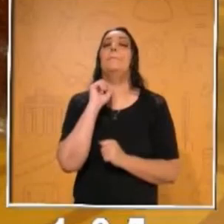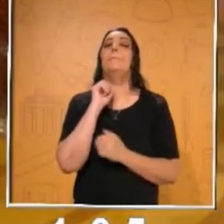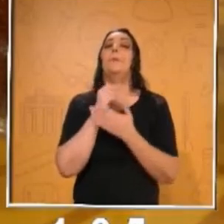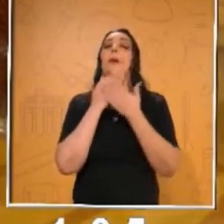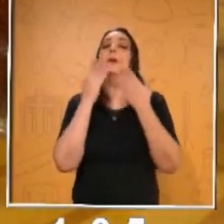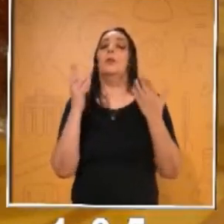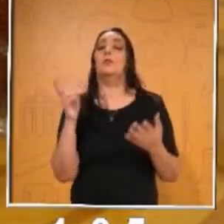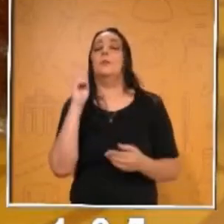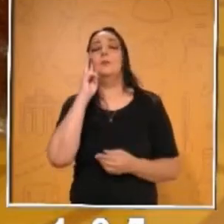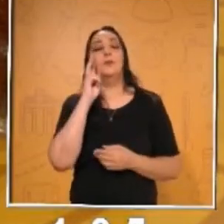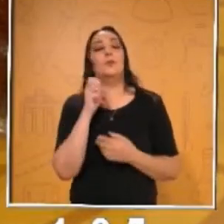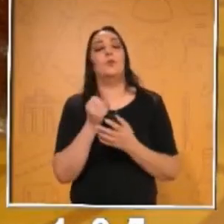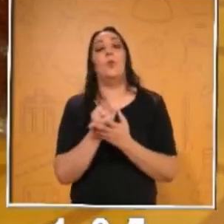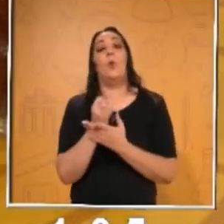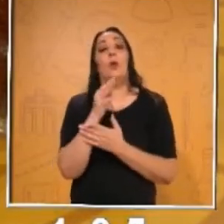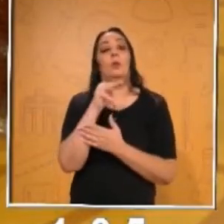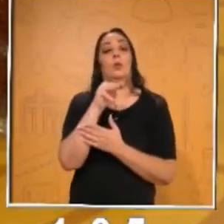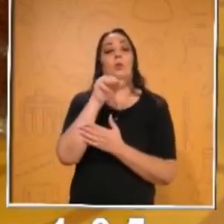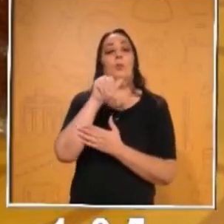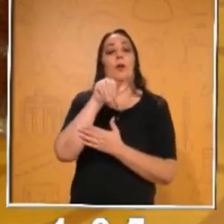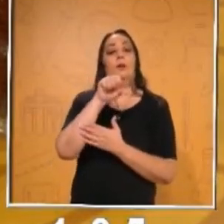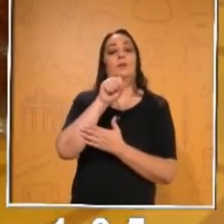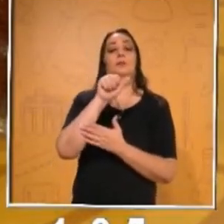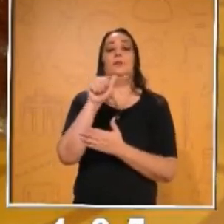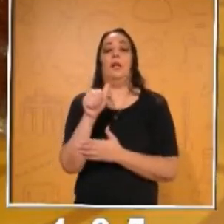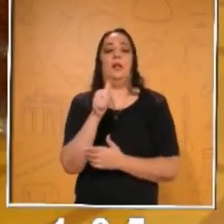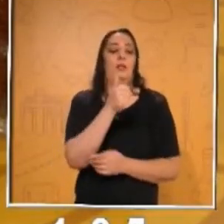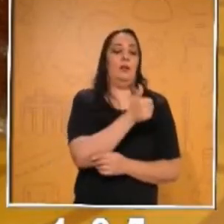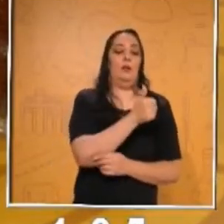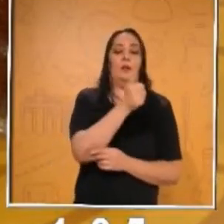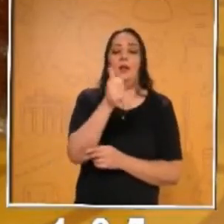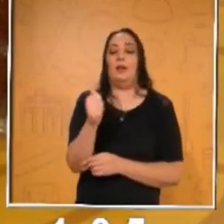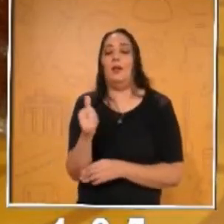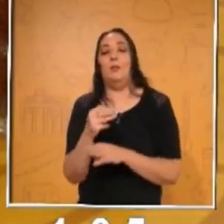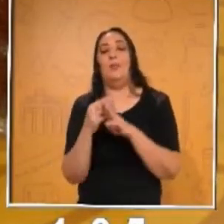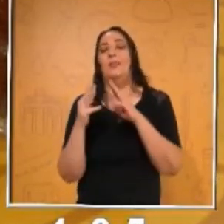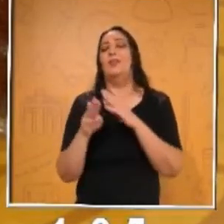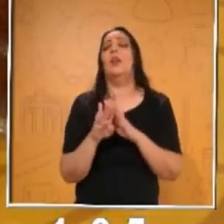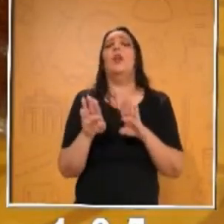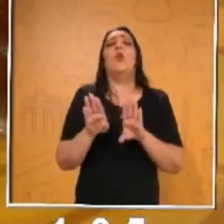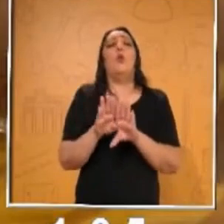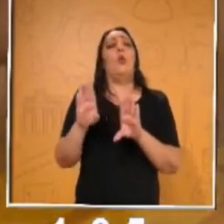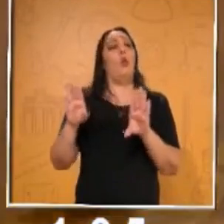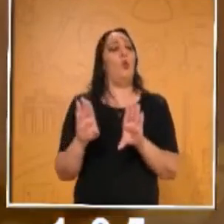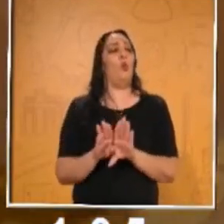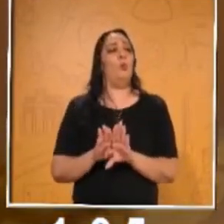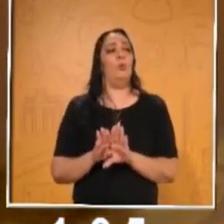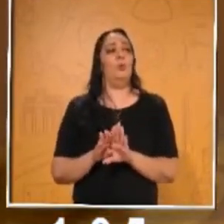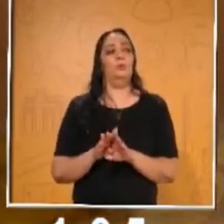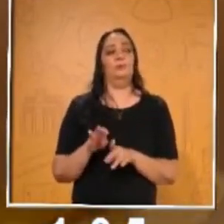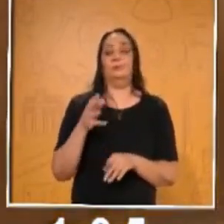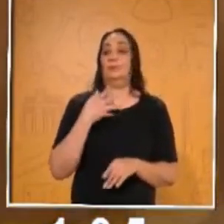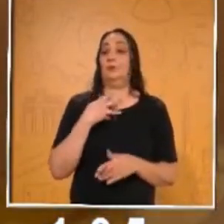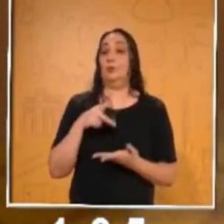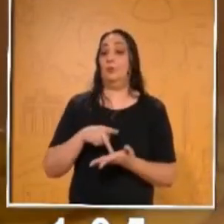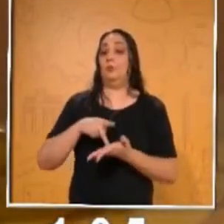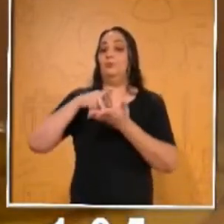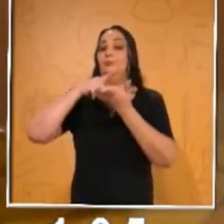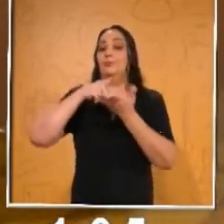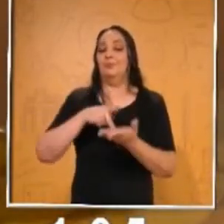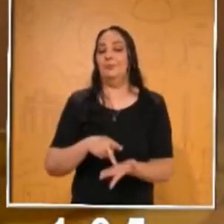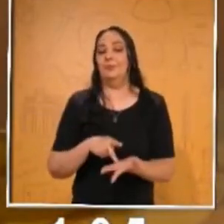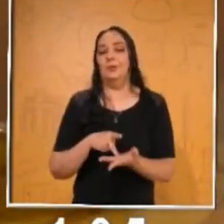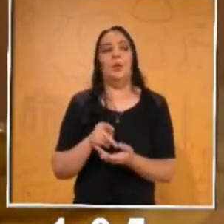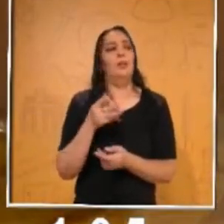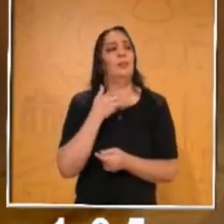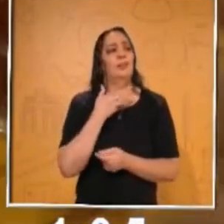ahora vamos a medir la masa de cada uno de estos materiales. ¿Cómo vamos a medir la masa? Con una báscula. ¿Sí? Aquí